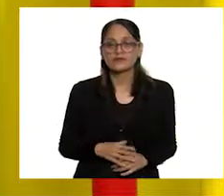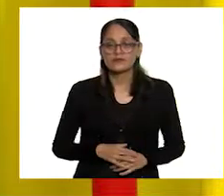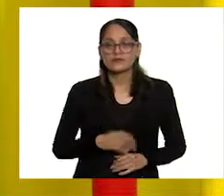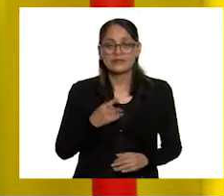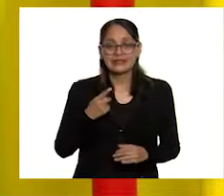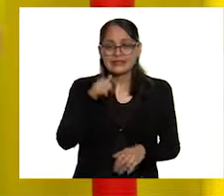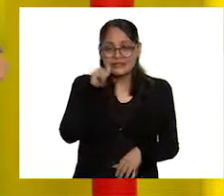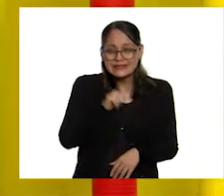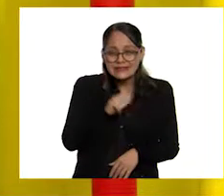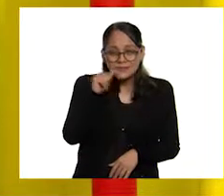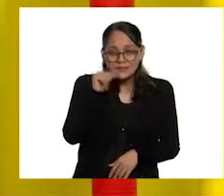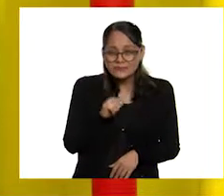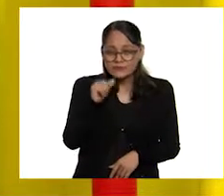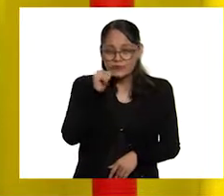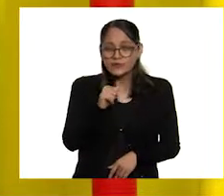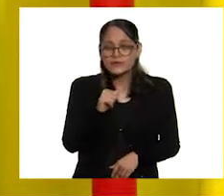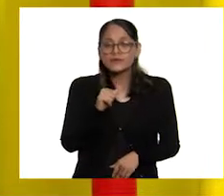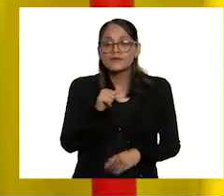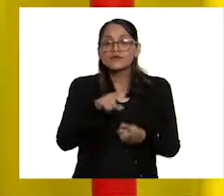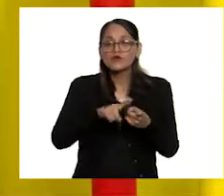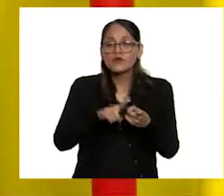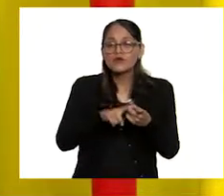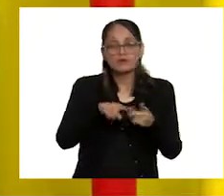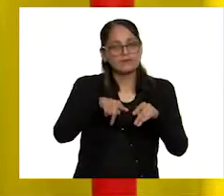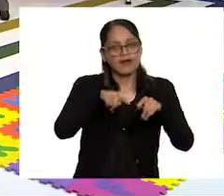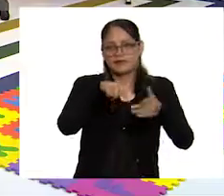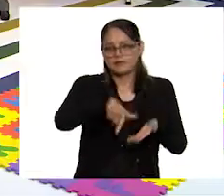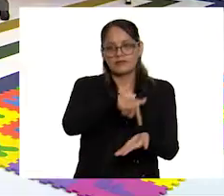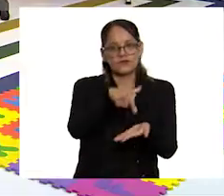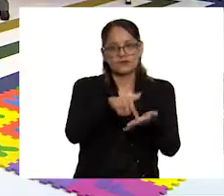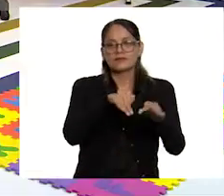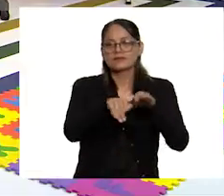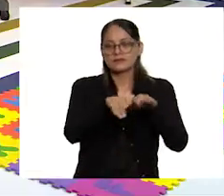el tiempo en el centro de trabajo.